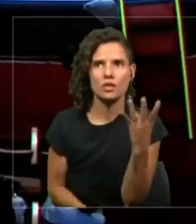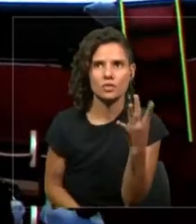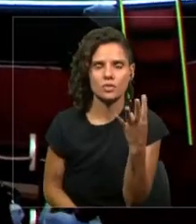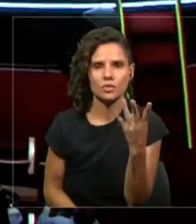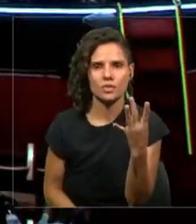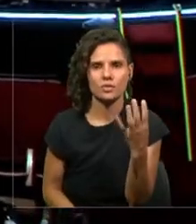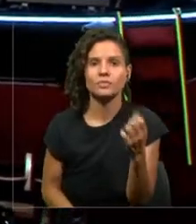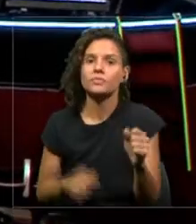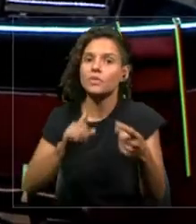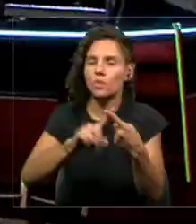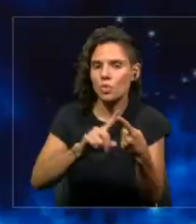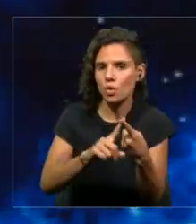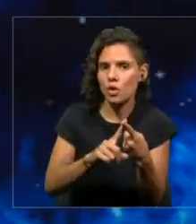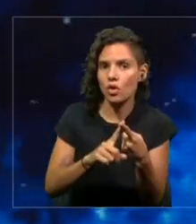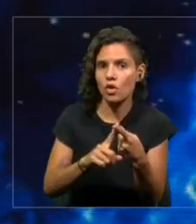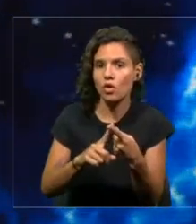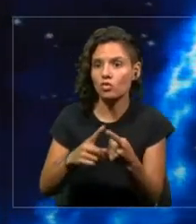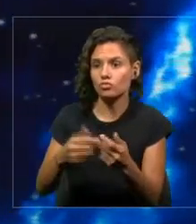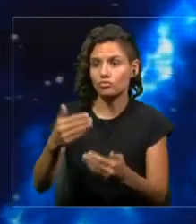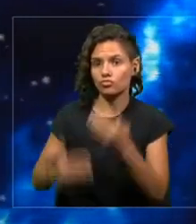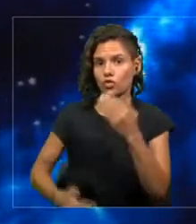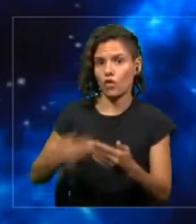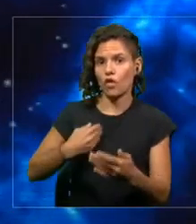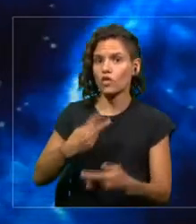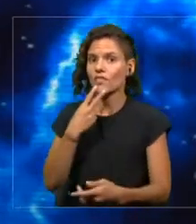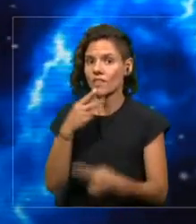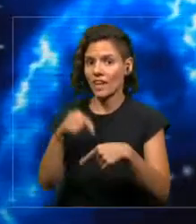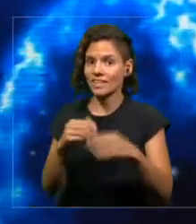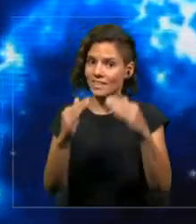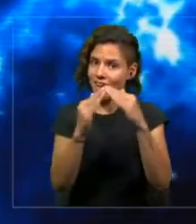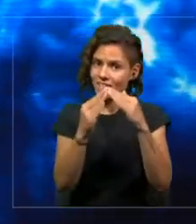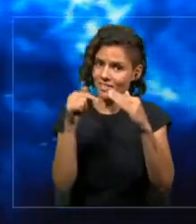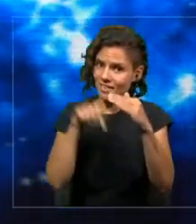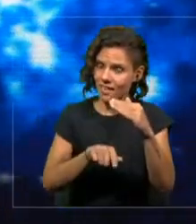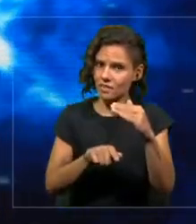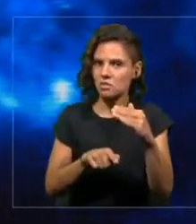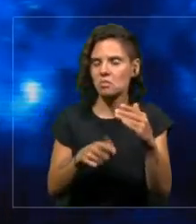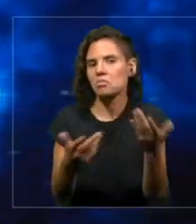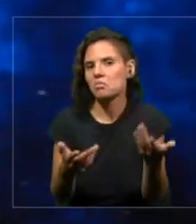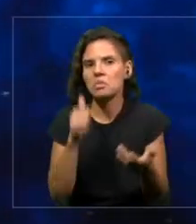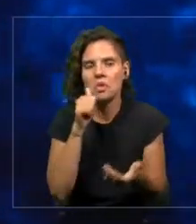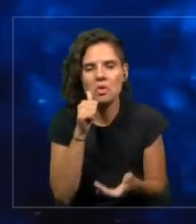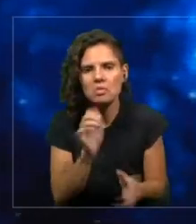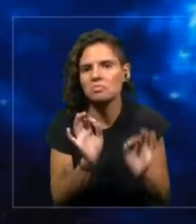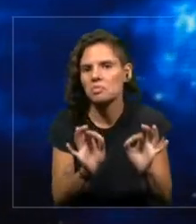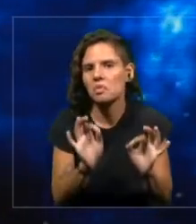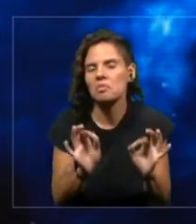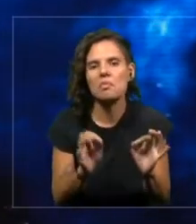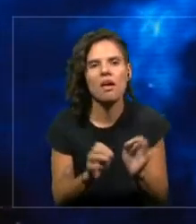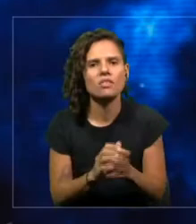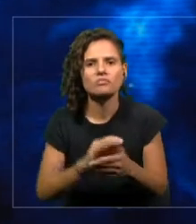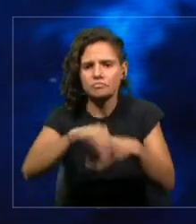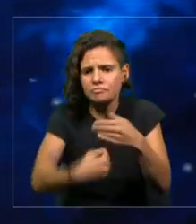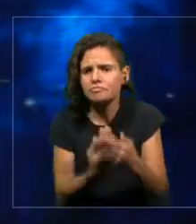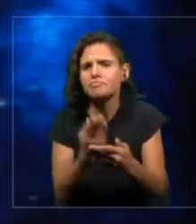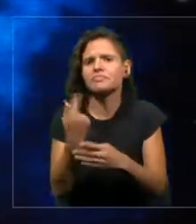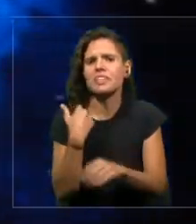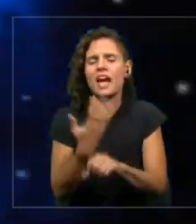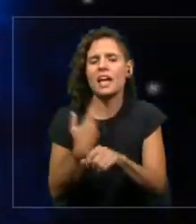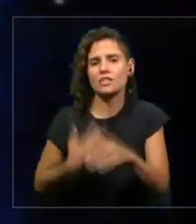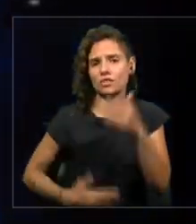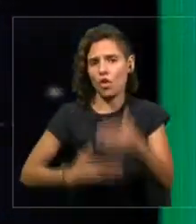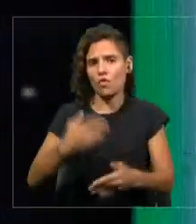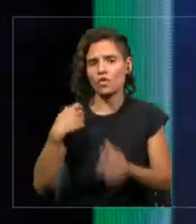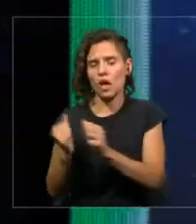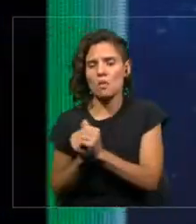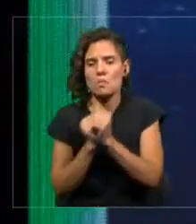con robots. Sí, en tu casa, de forma habitual, 24 por 7, robots de acompañamiento, robots